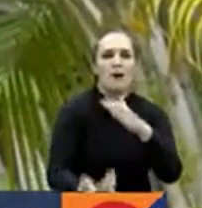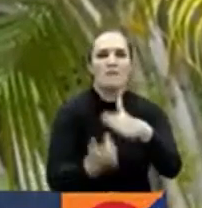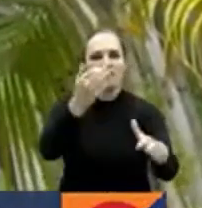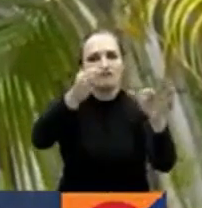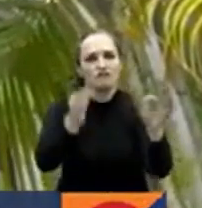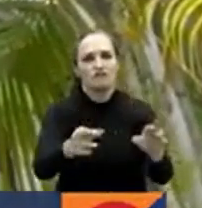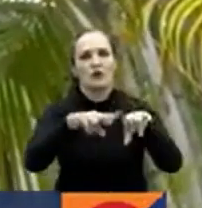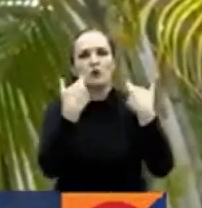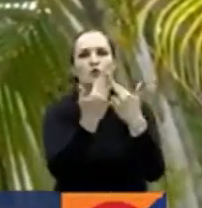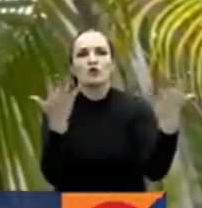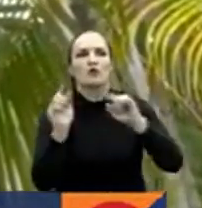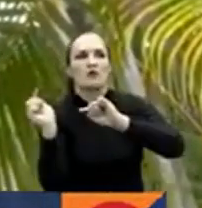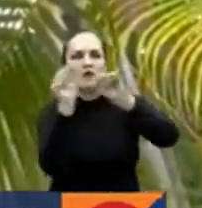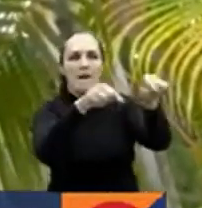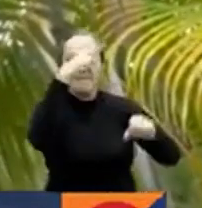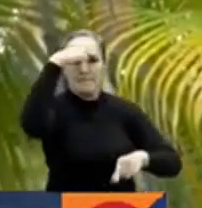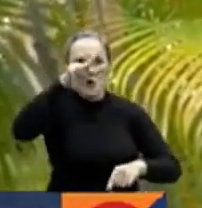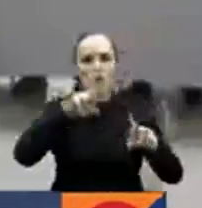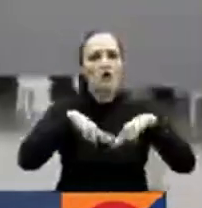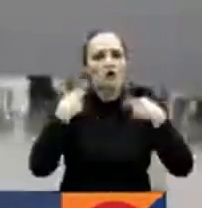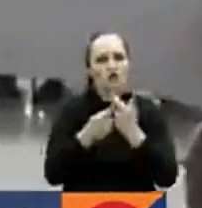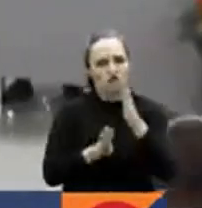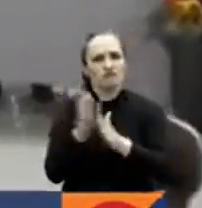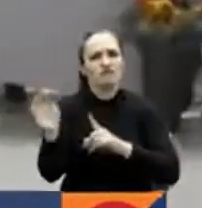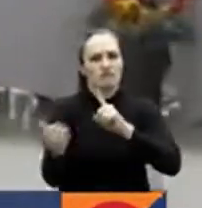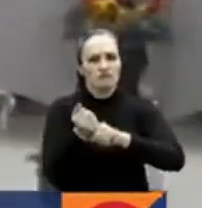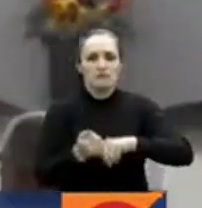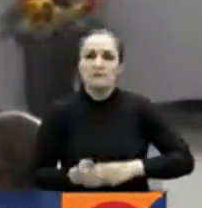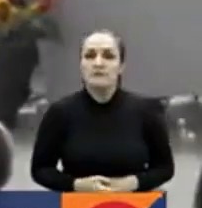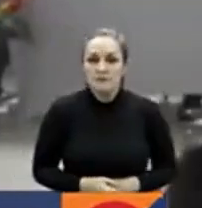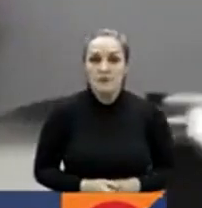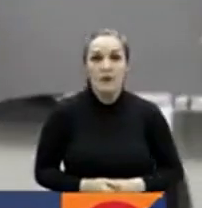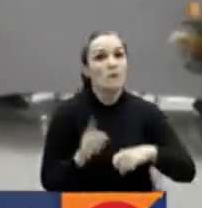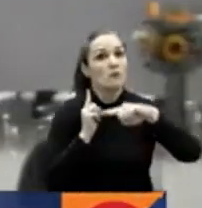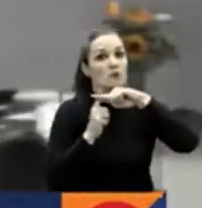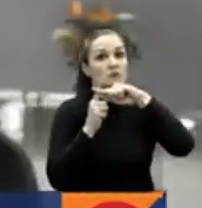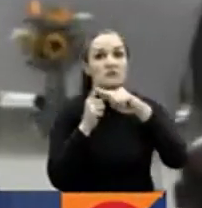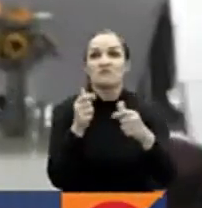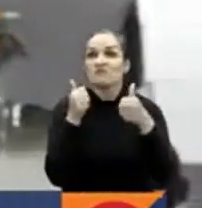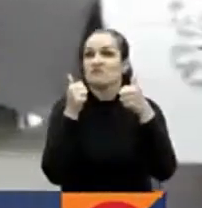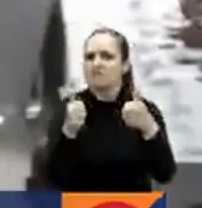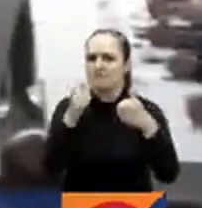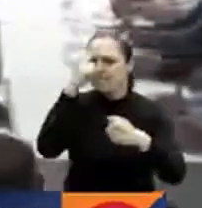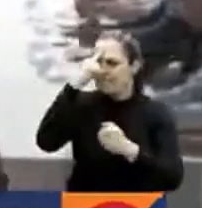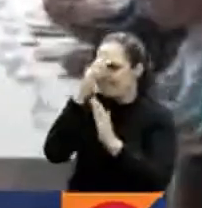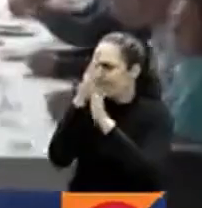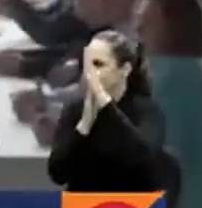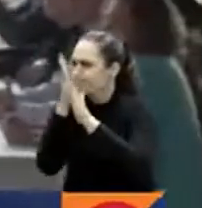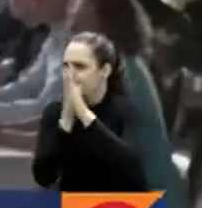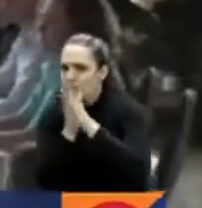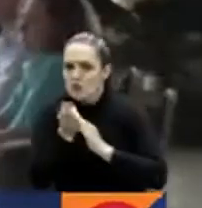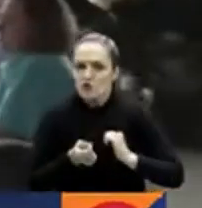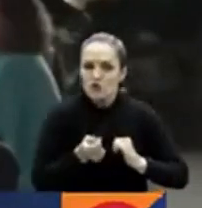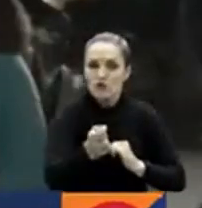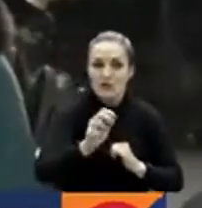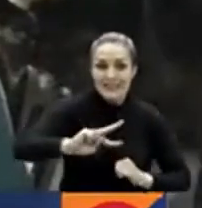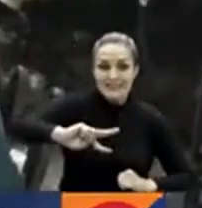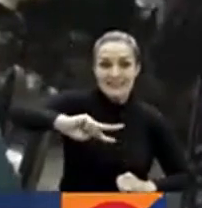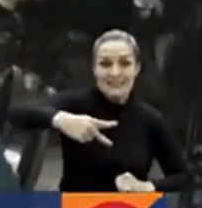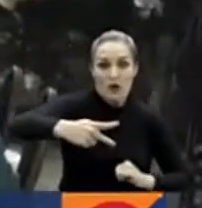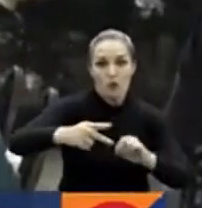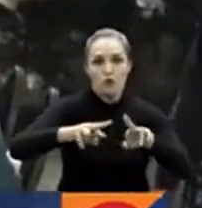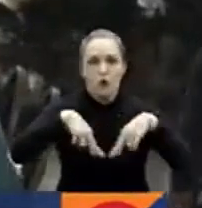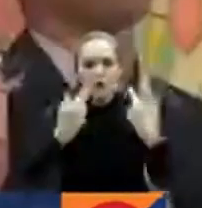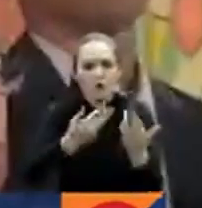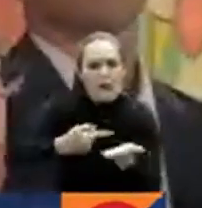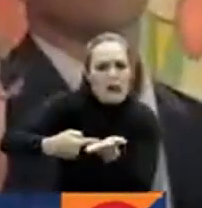México. La reunión ha sido muy exitosa. Y son muy positivos en cuanto al avance que esperan tener en el segundo ciclo de